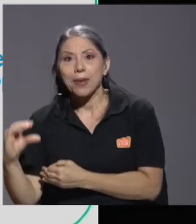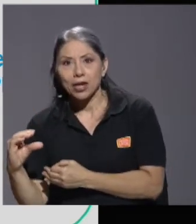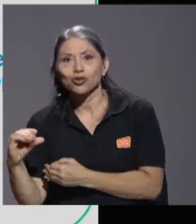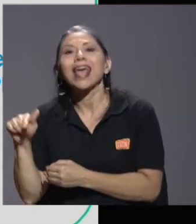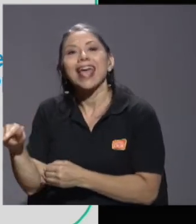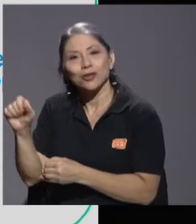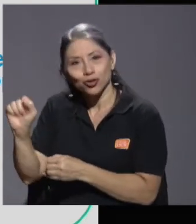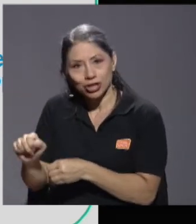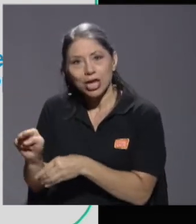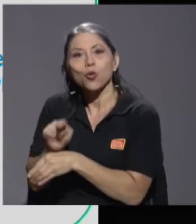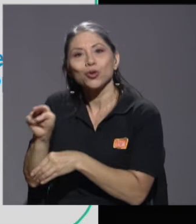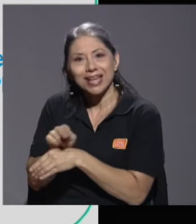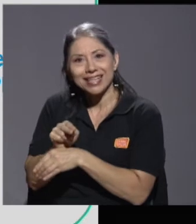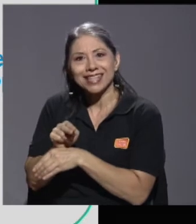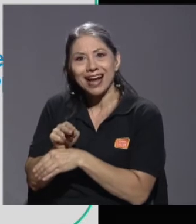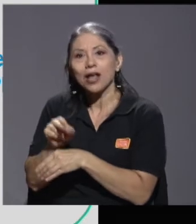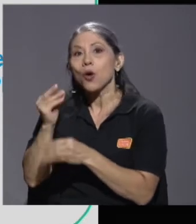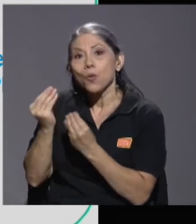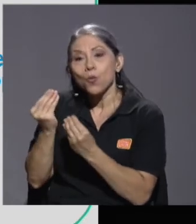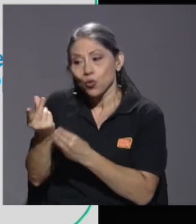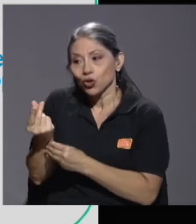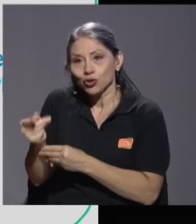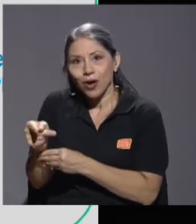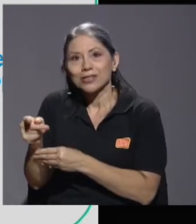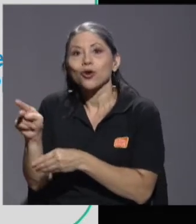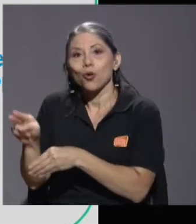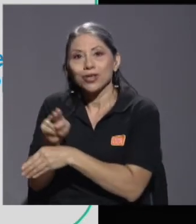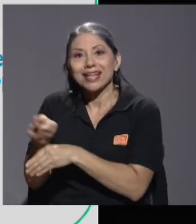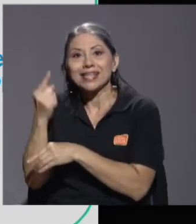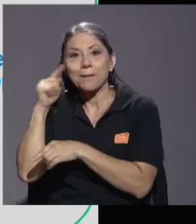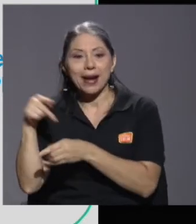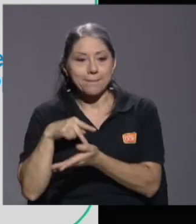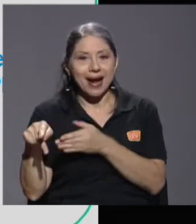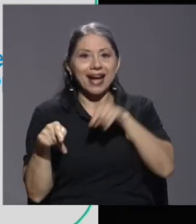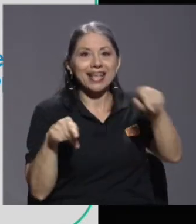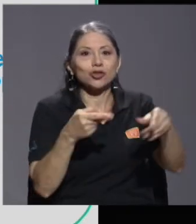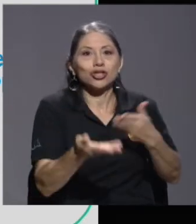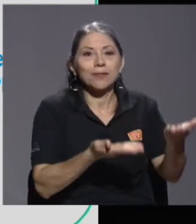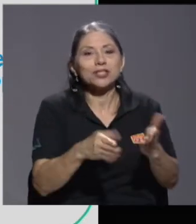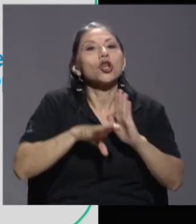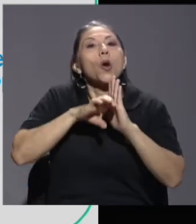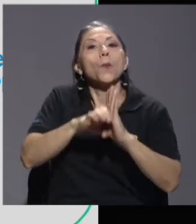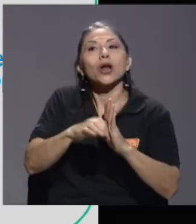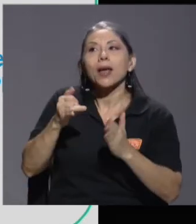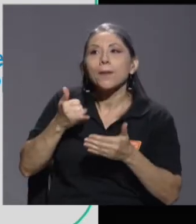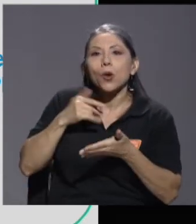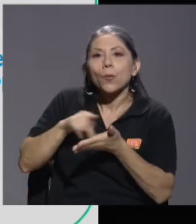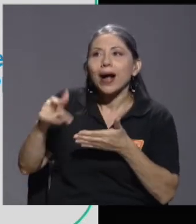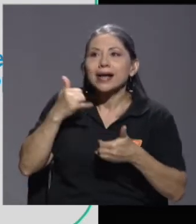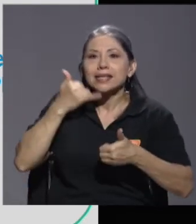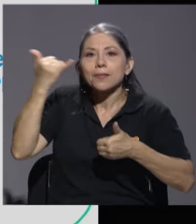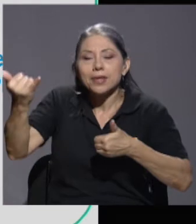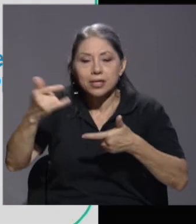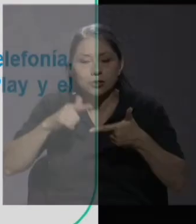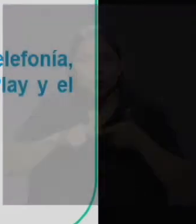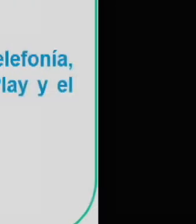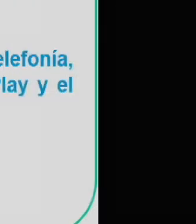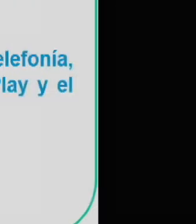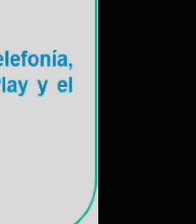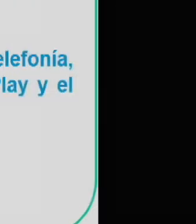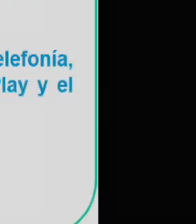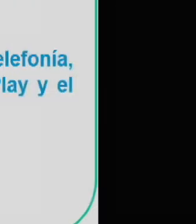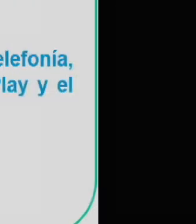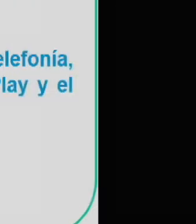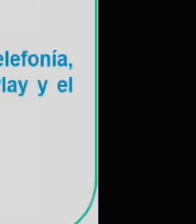proporción de su gasto lo destinan a estos servicios. Por ejemplo, servicios de telefonía e internet, el servicio celular post pago y prepago,